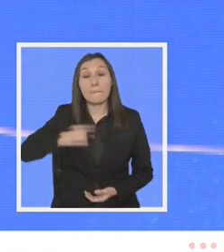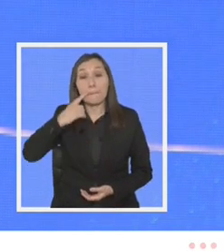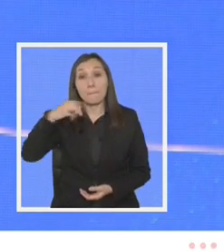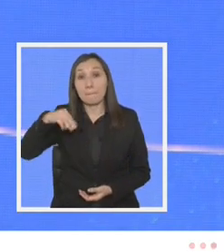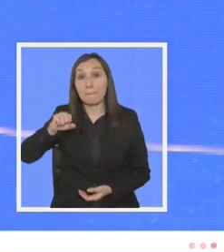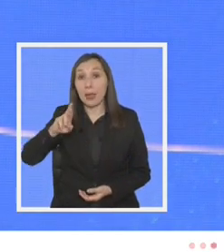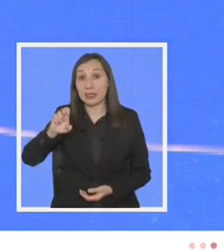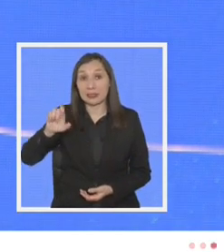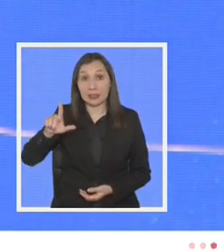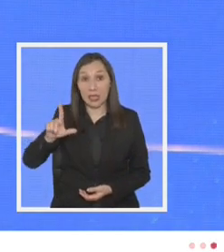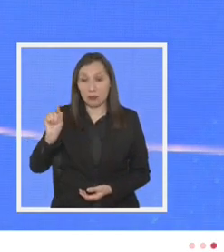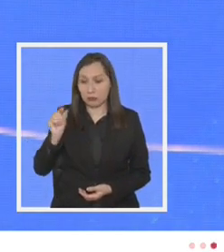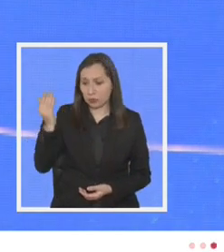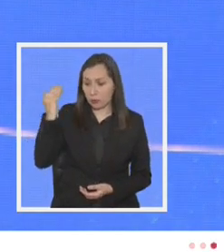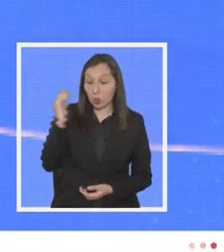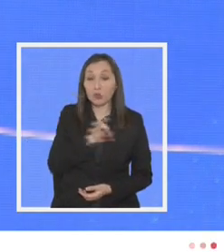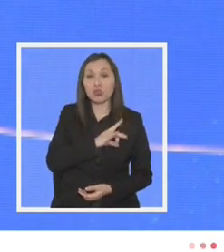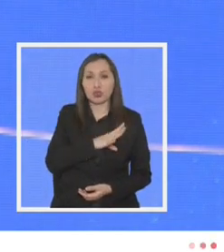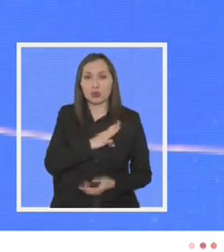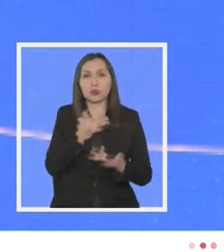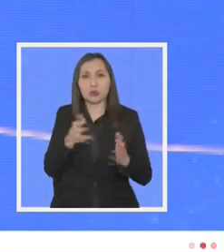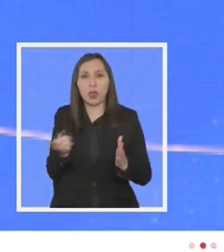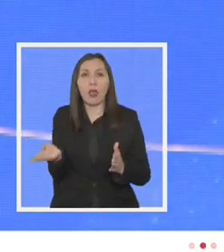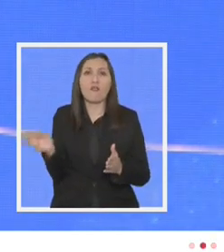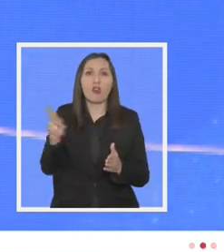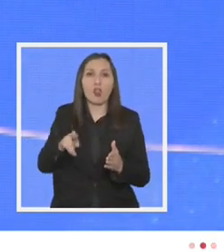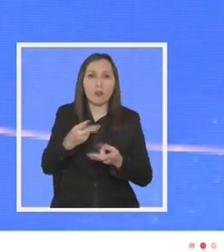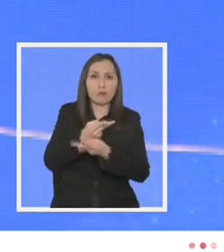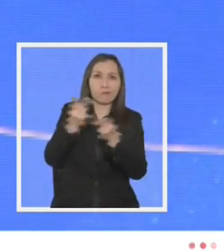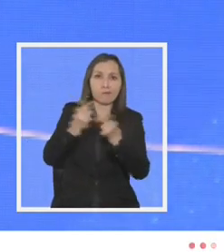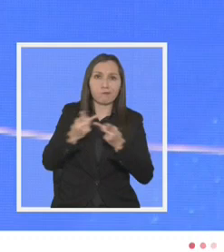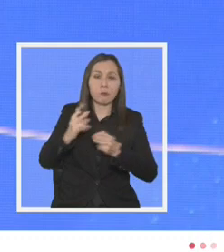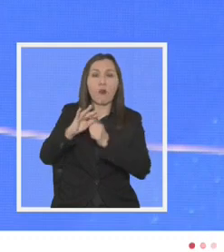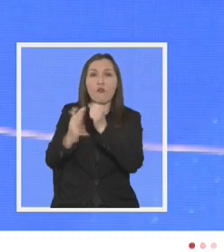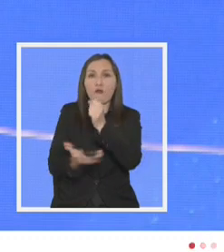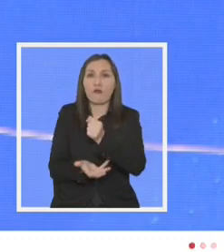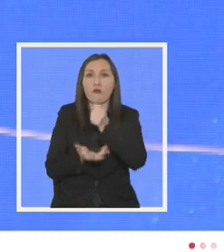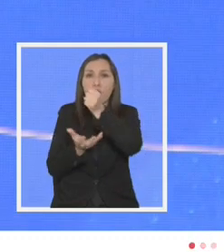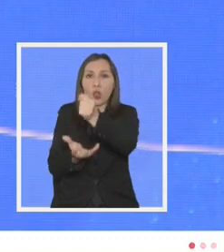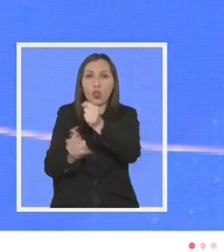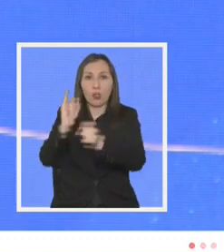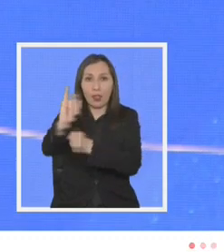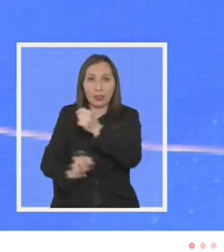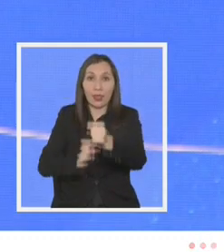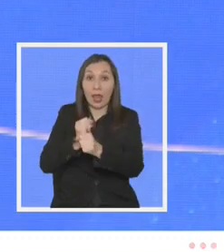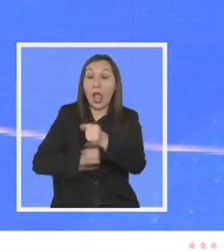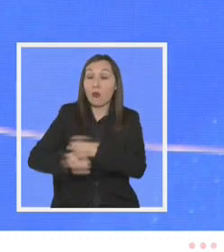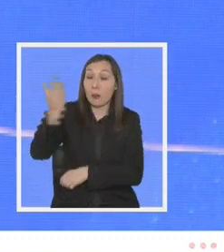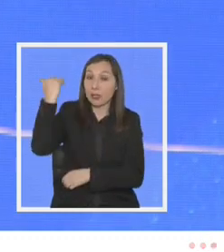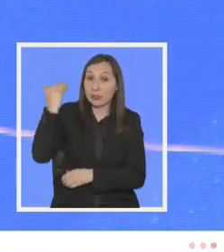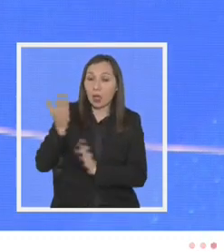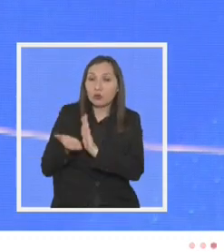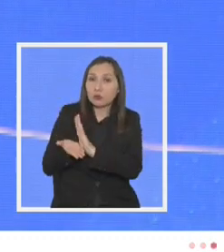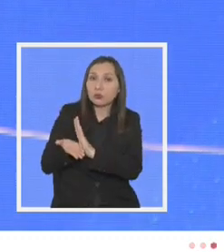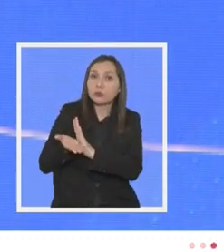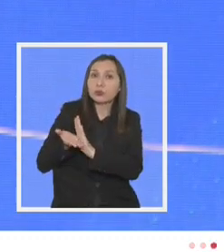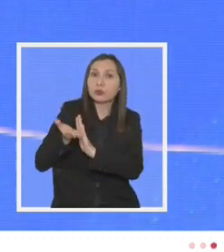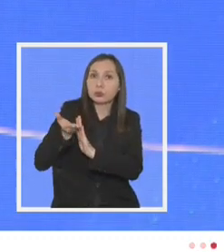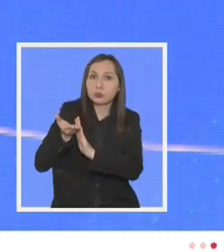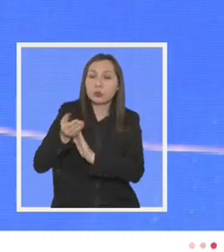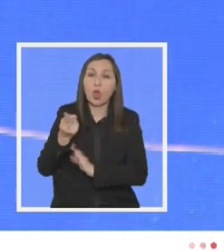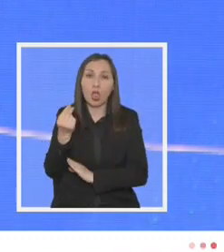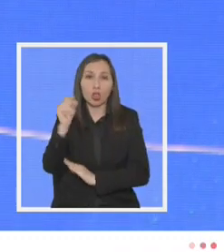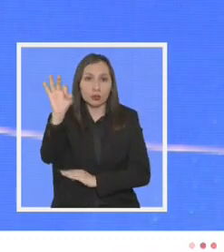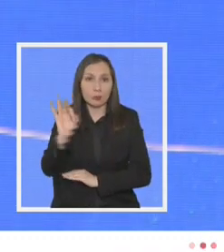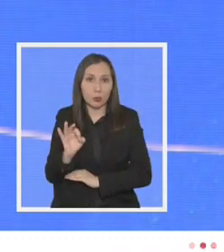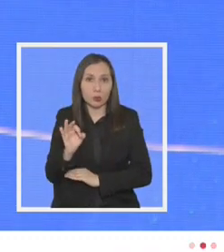hace poco Chile está de vuelta en los portafolios de fondos internacionales el año pasado aumentó en